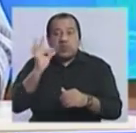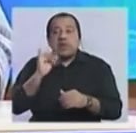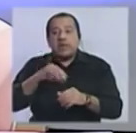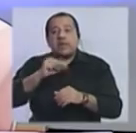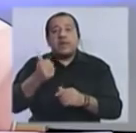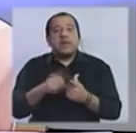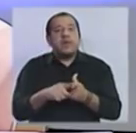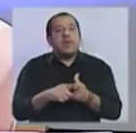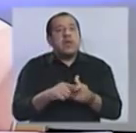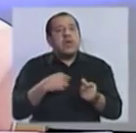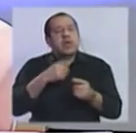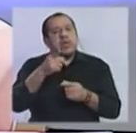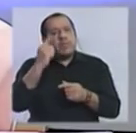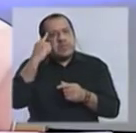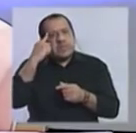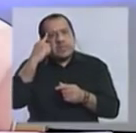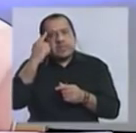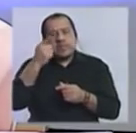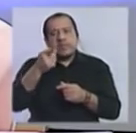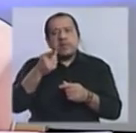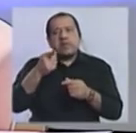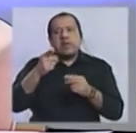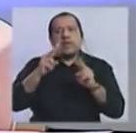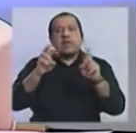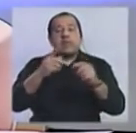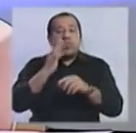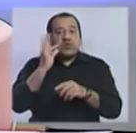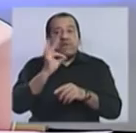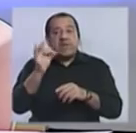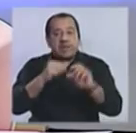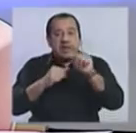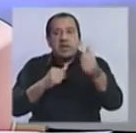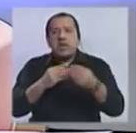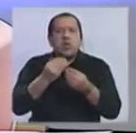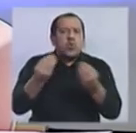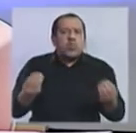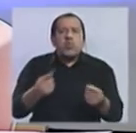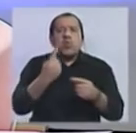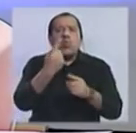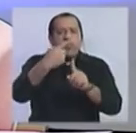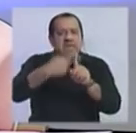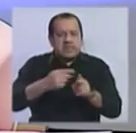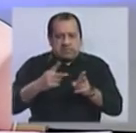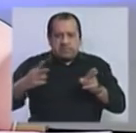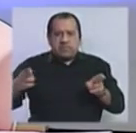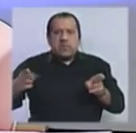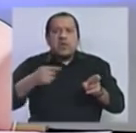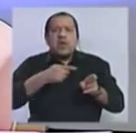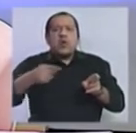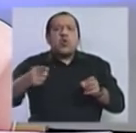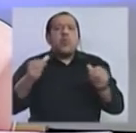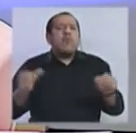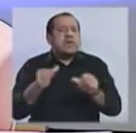¿Cómo estás viendo dentro de esas chances de ganar las estrategias en tan poco tiempo? Sobre todo teniendo en cuenta